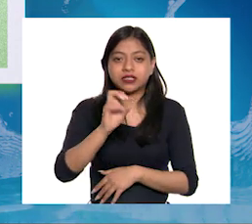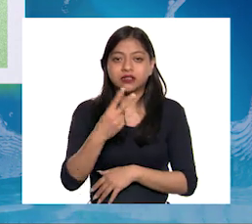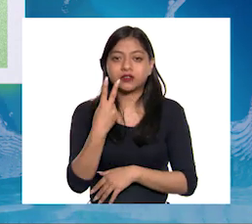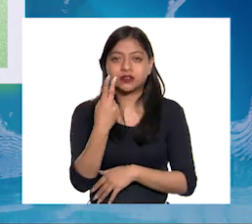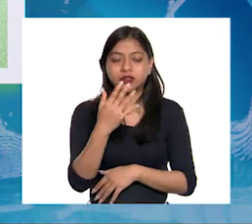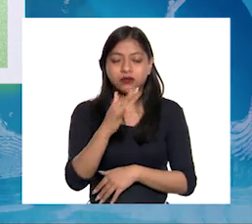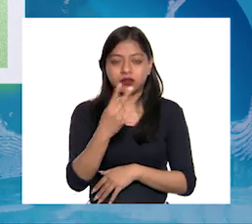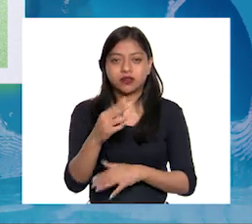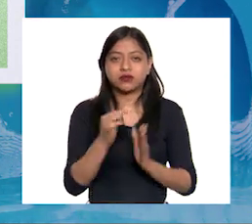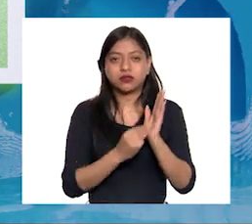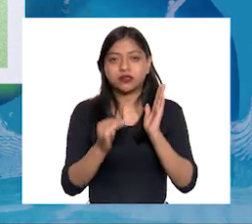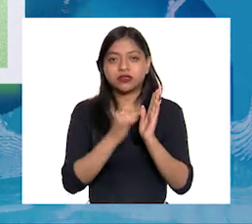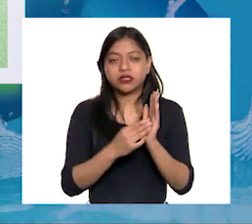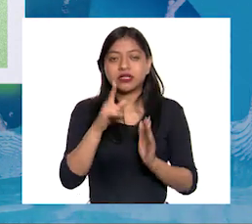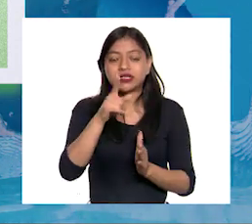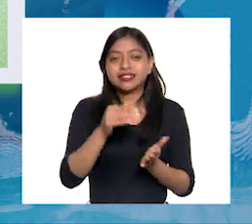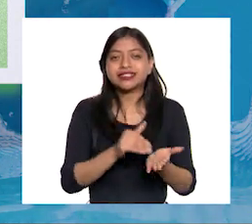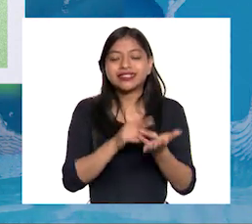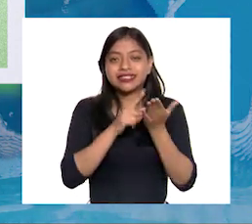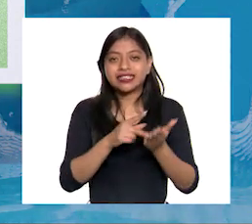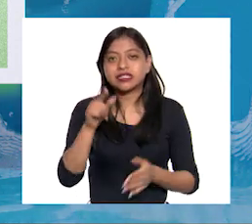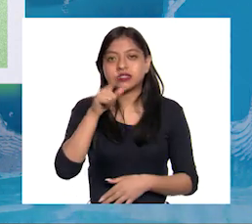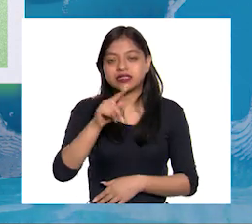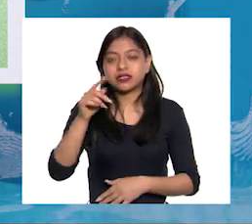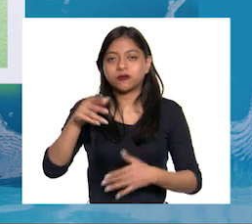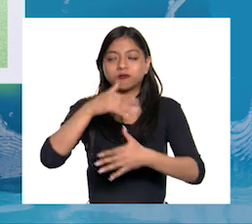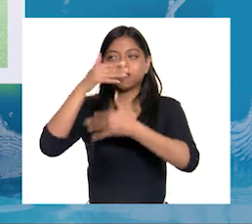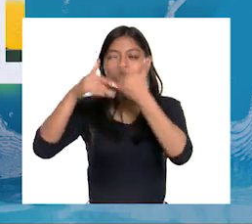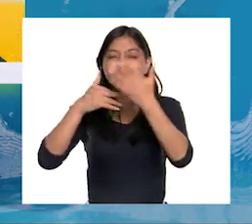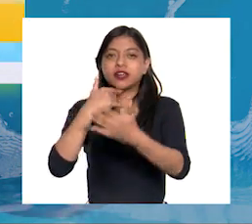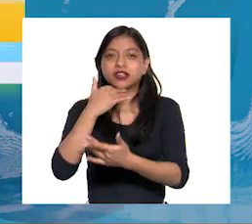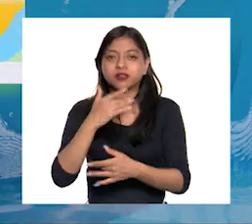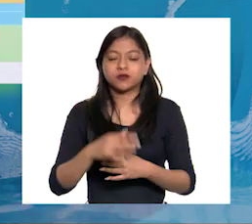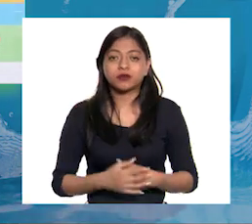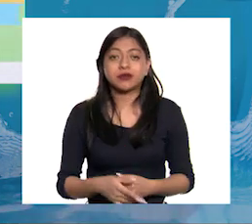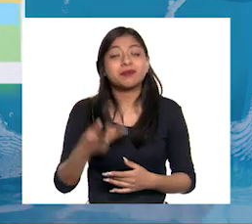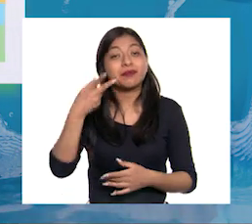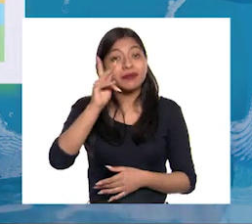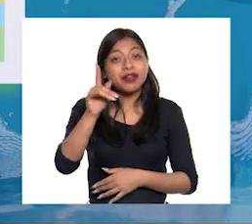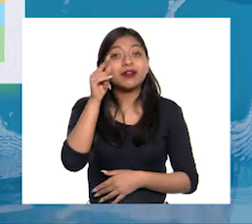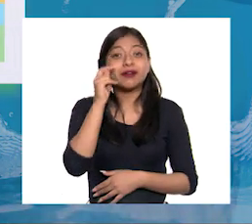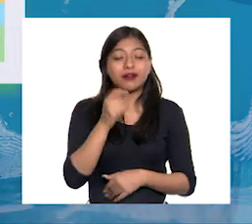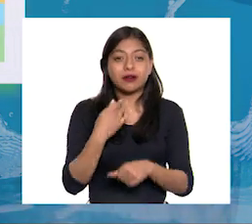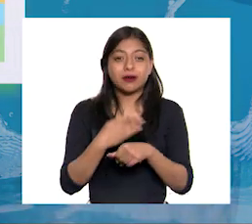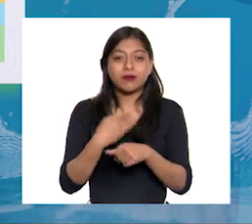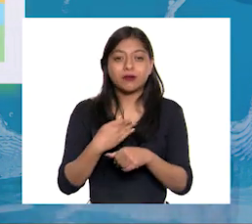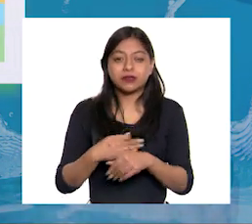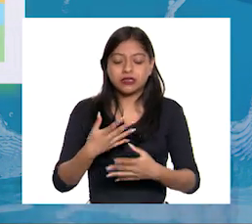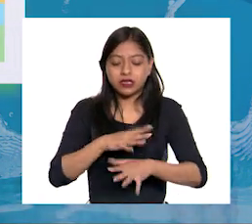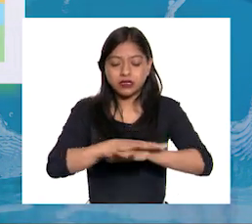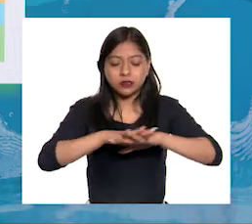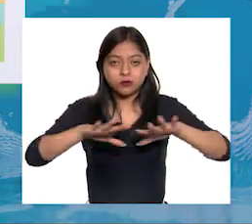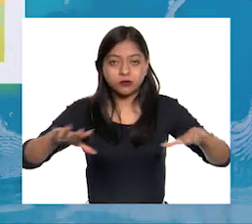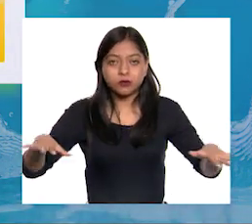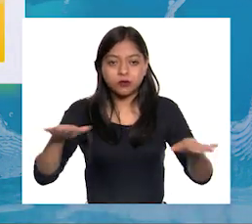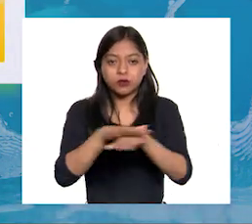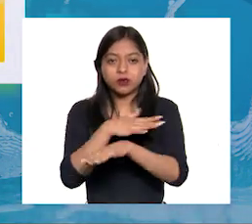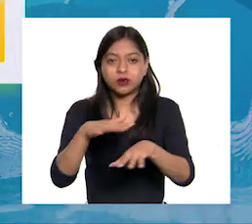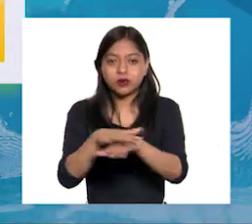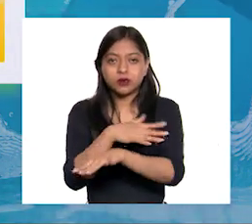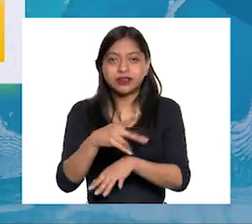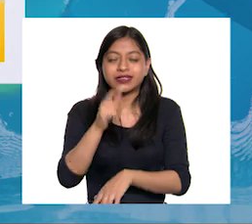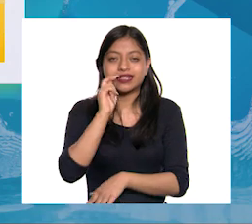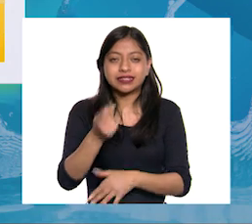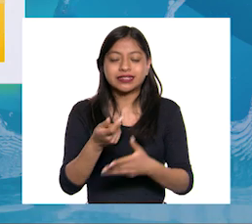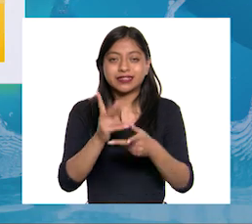de toneladas de dióxido de carbono equivalente emitidas a la atmósfera Sin embargo, los cambios del uso de suelo, es decir, las pérdidas de